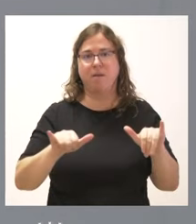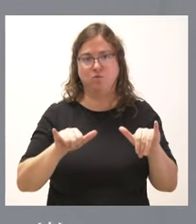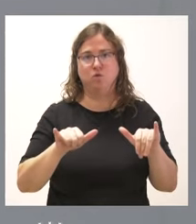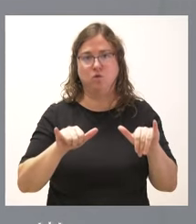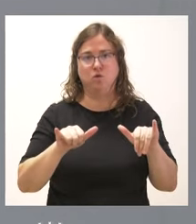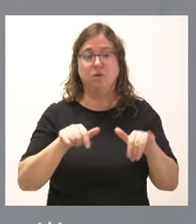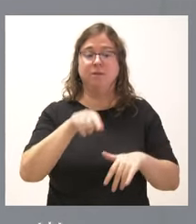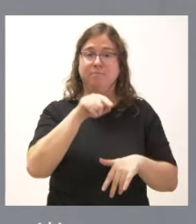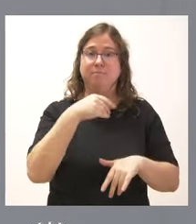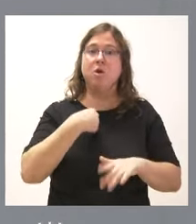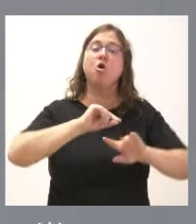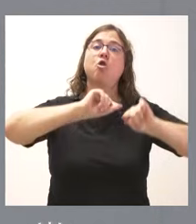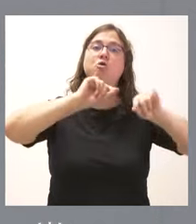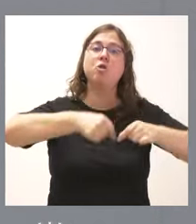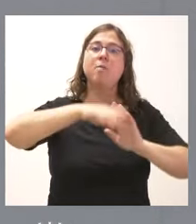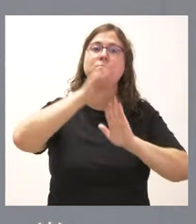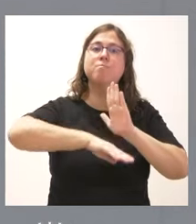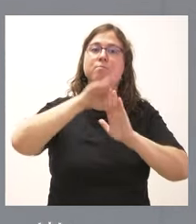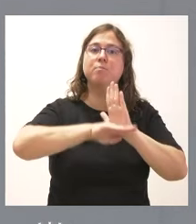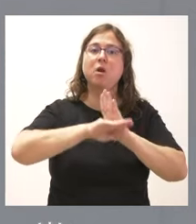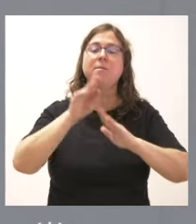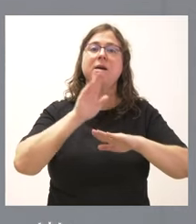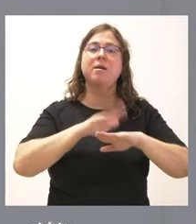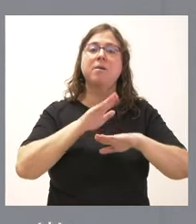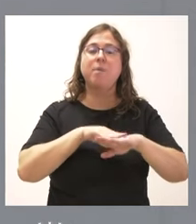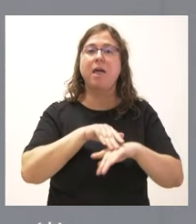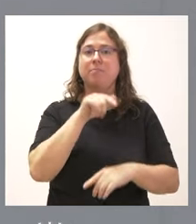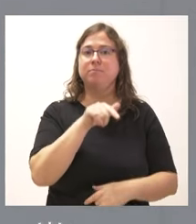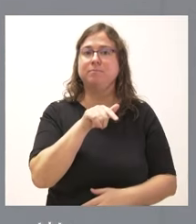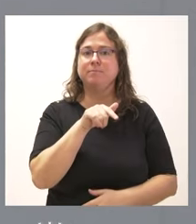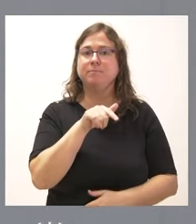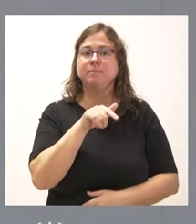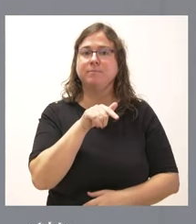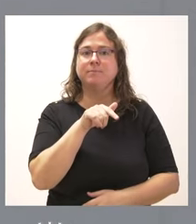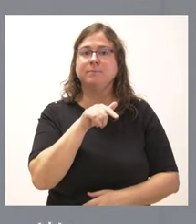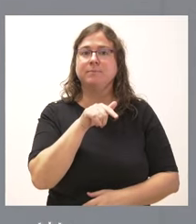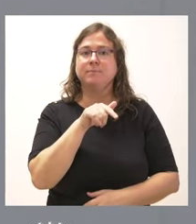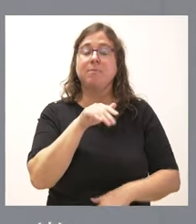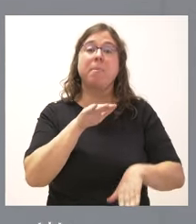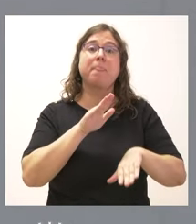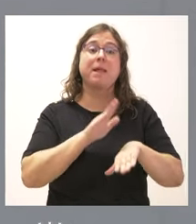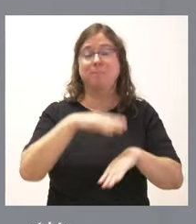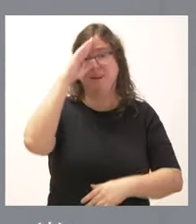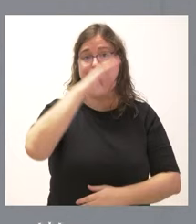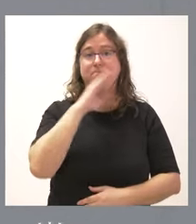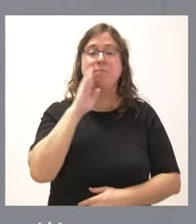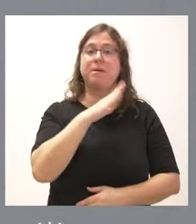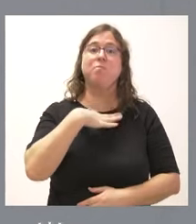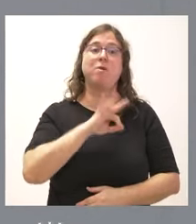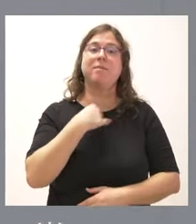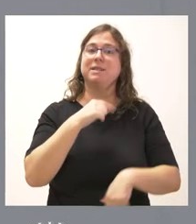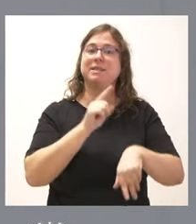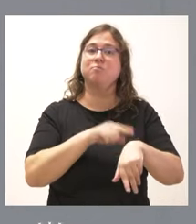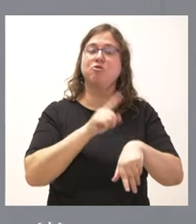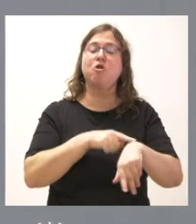Se trata de contratar al programa, al personal para esta iniciativa, para que los padres puedan compaginar la vida personal